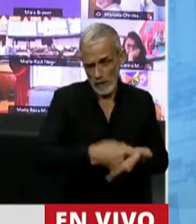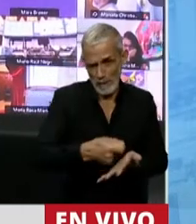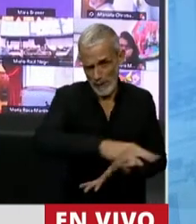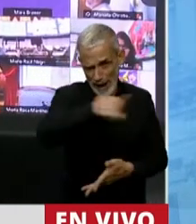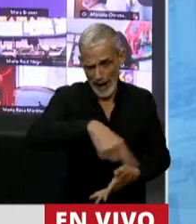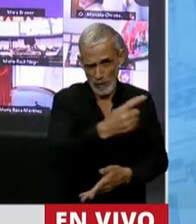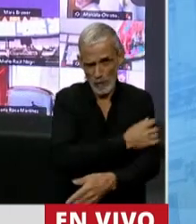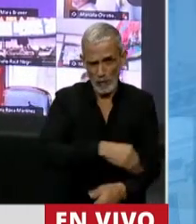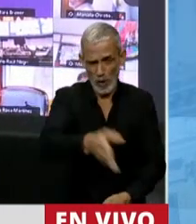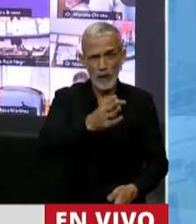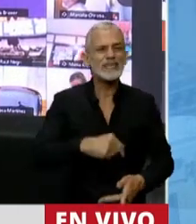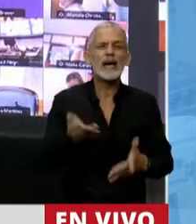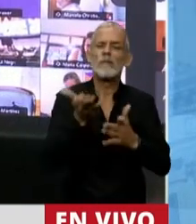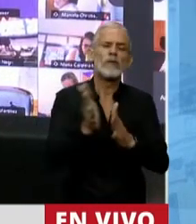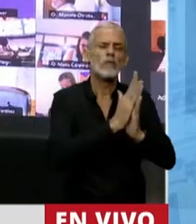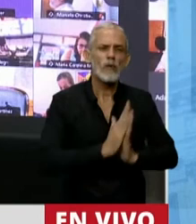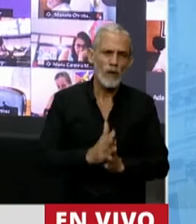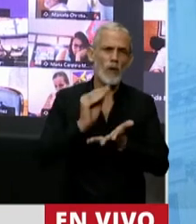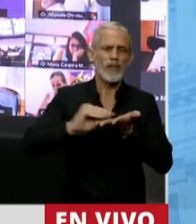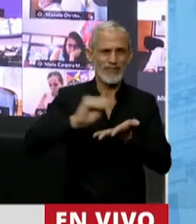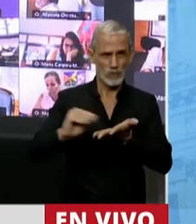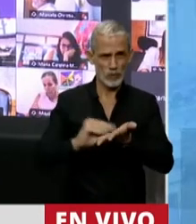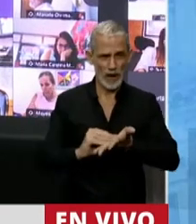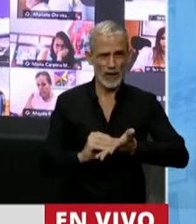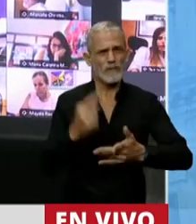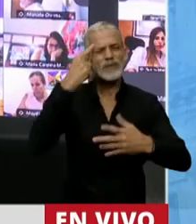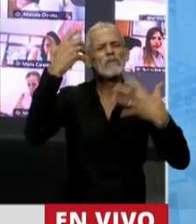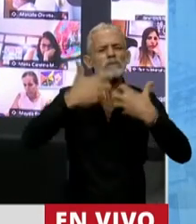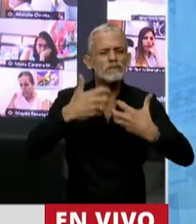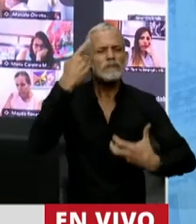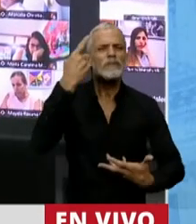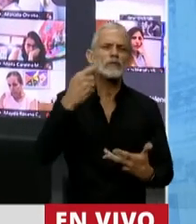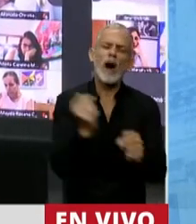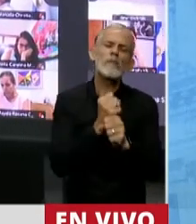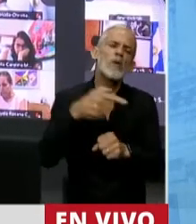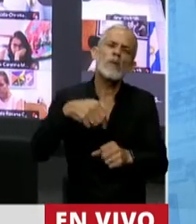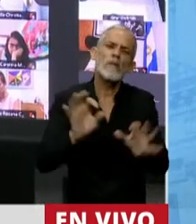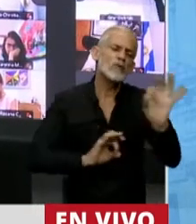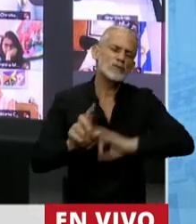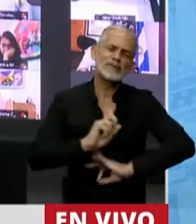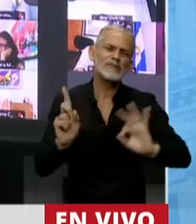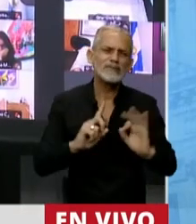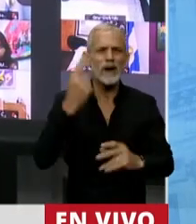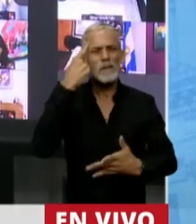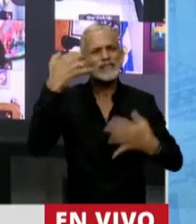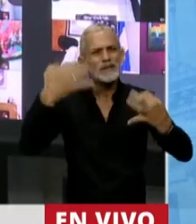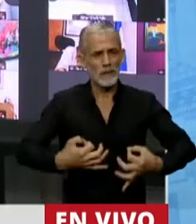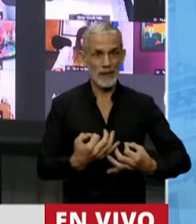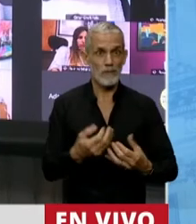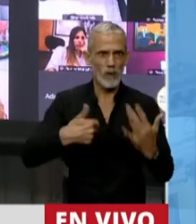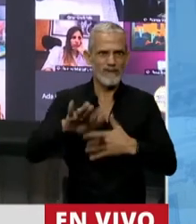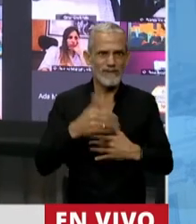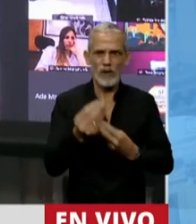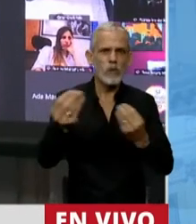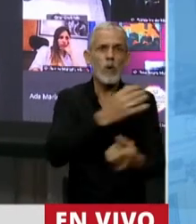padecer. Les pido encarecidamente a los diputados que reflexionemos antes de aprobar este proyecto de ley, porque va a